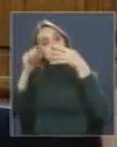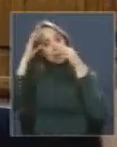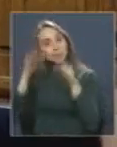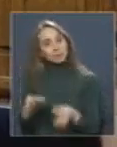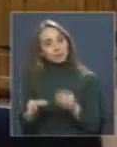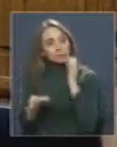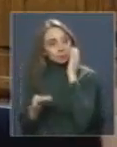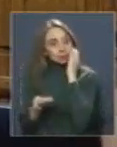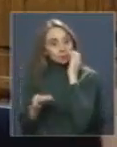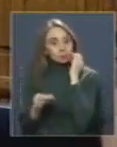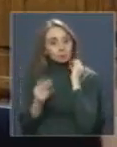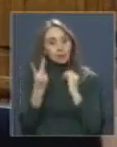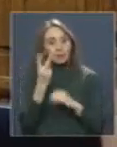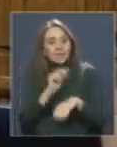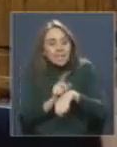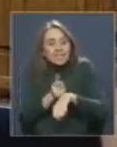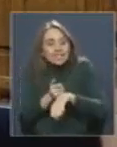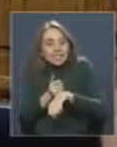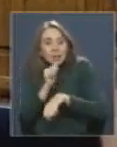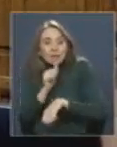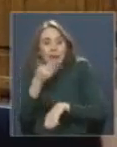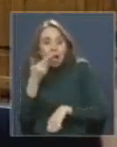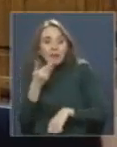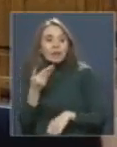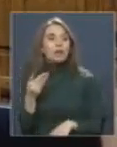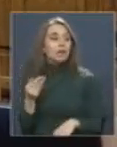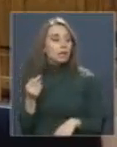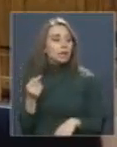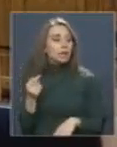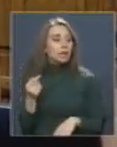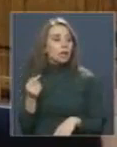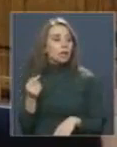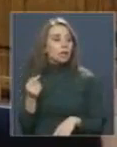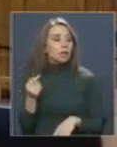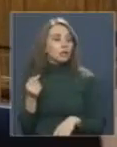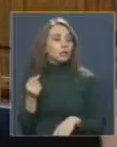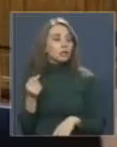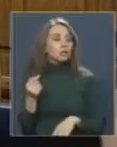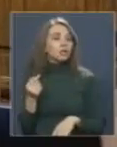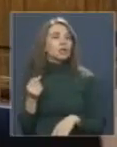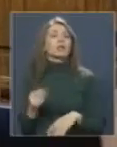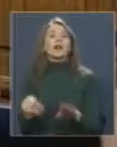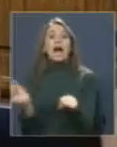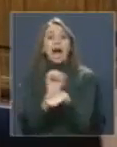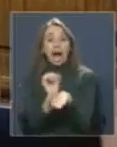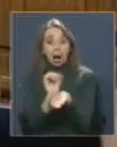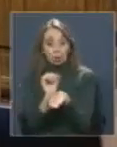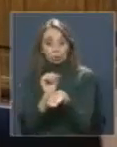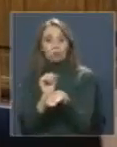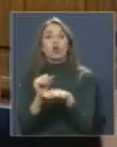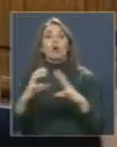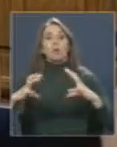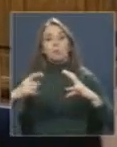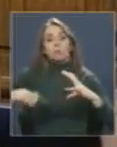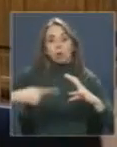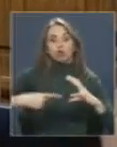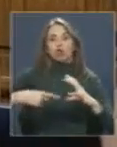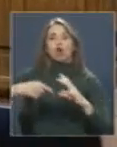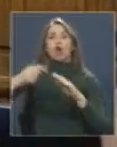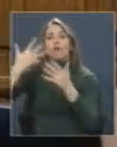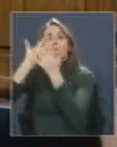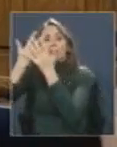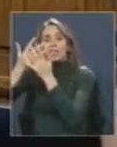una, en estos 20 segundos, que es el marcaje de partes y piezas de vehículos. Ese es un proyecto que